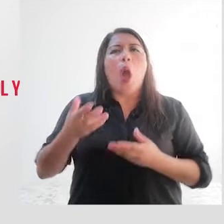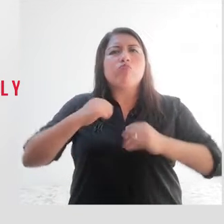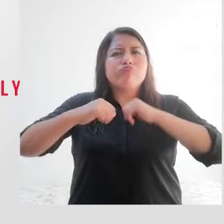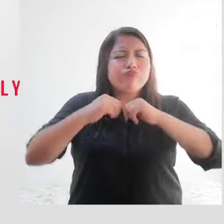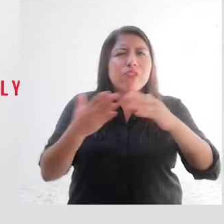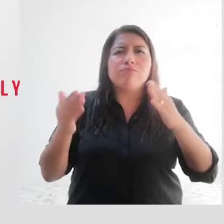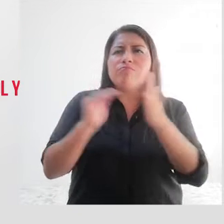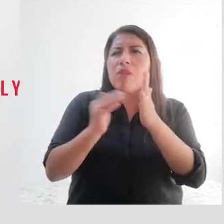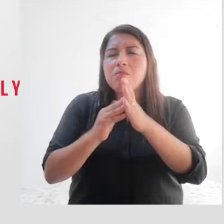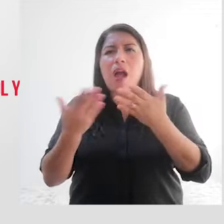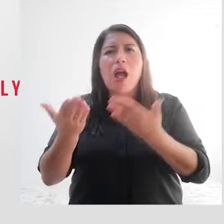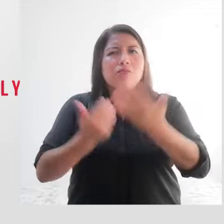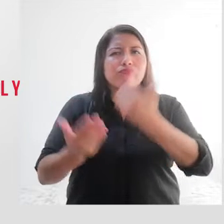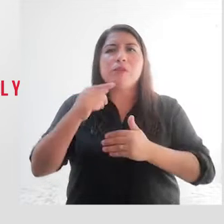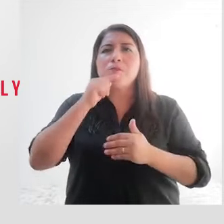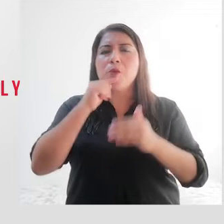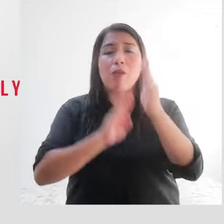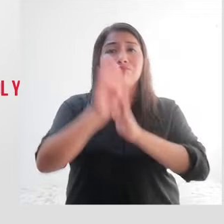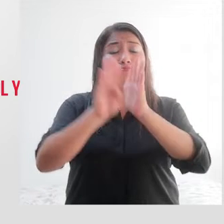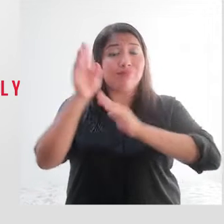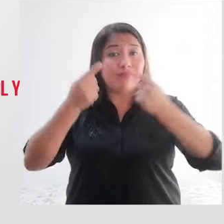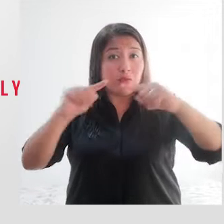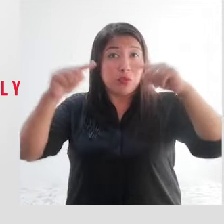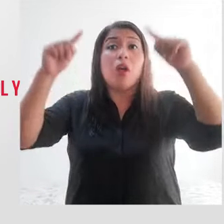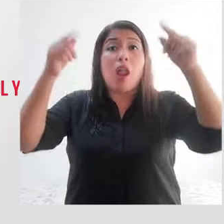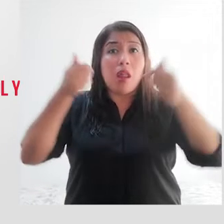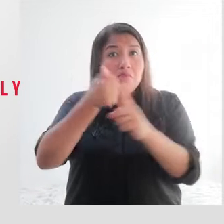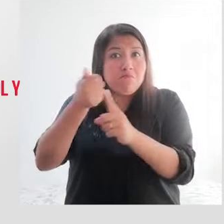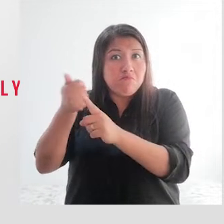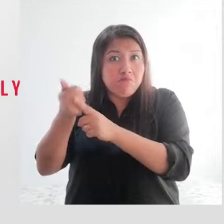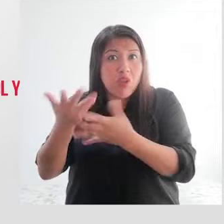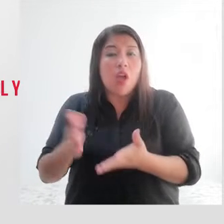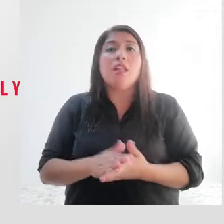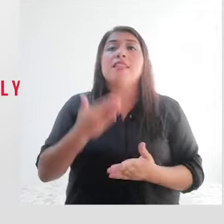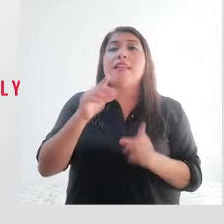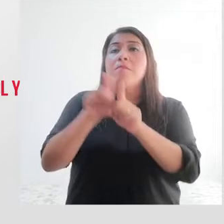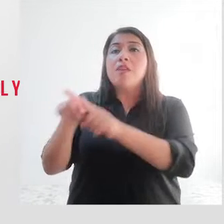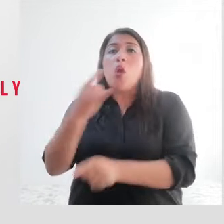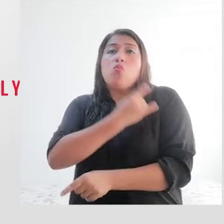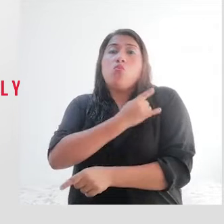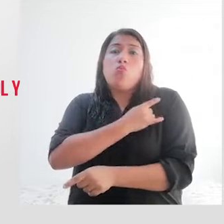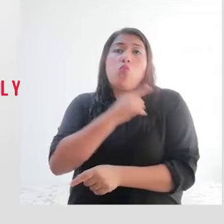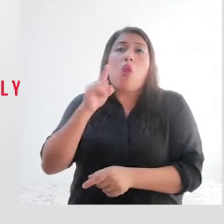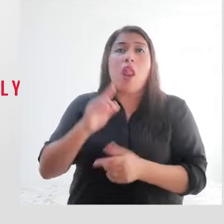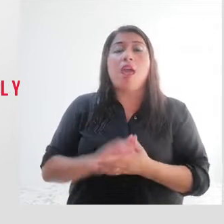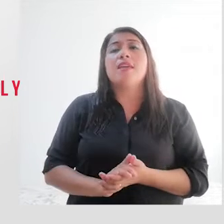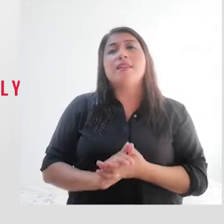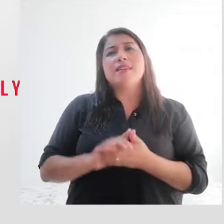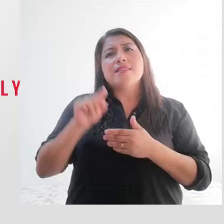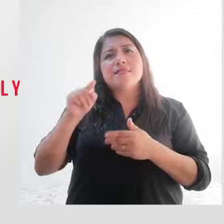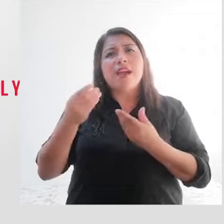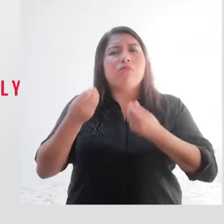Emprendedoras y el Centro de Emprendimiento e Innovación de la Universidad del Pacífico, con el objetivo de